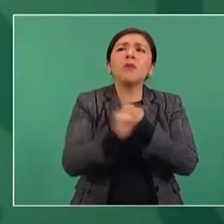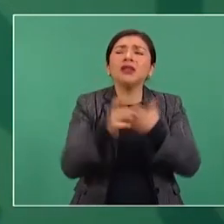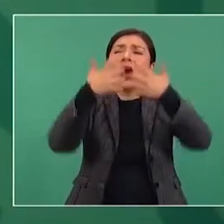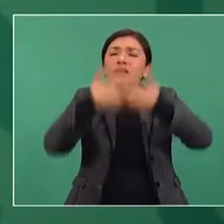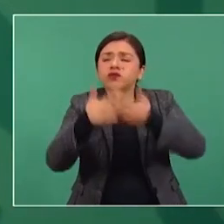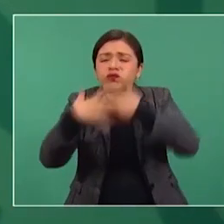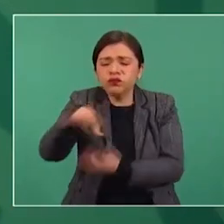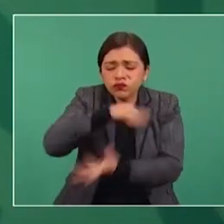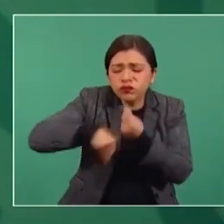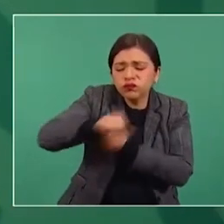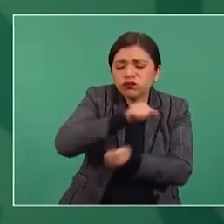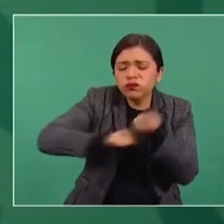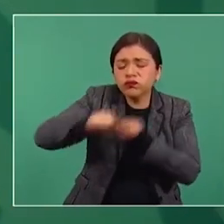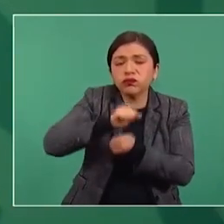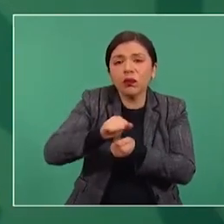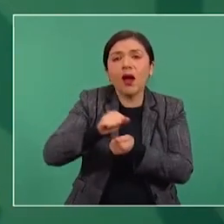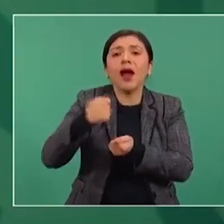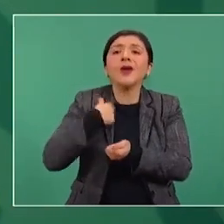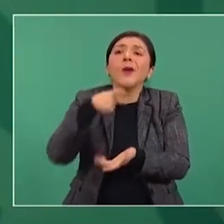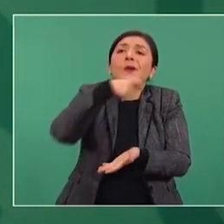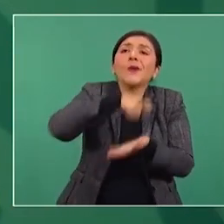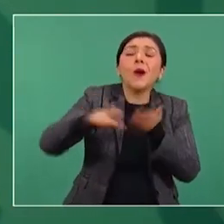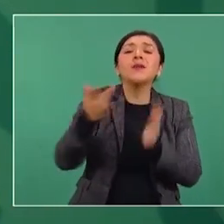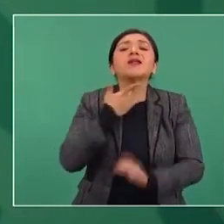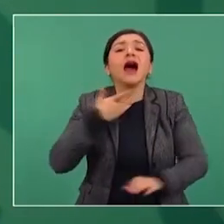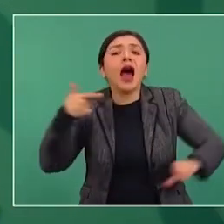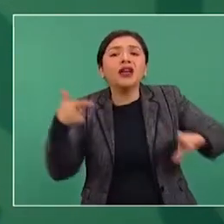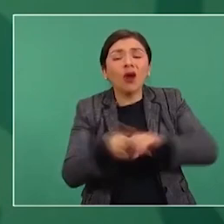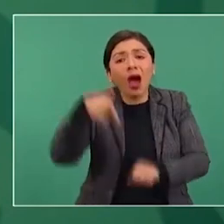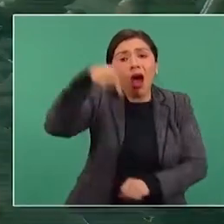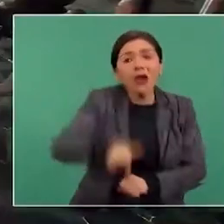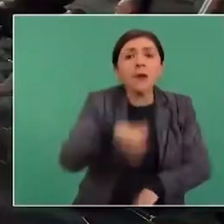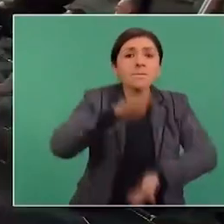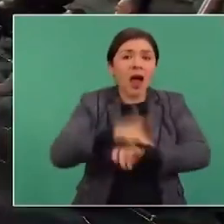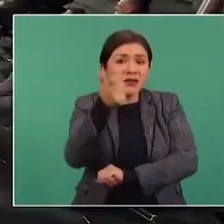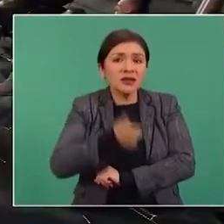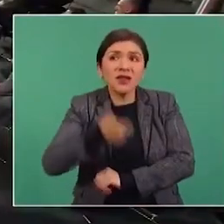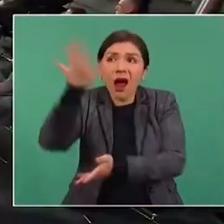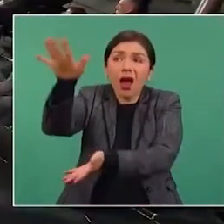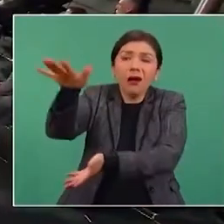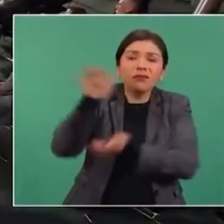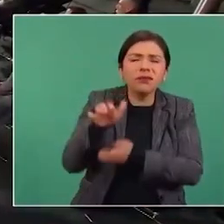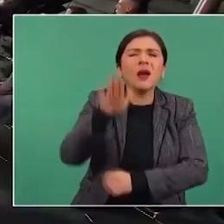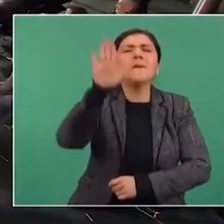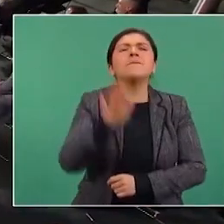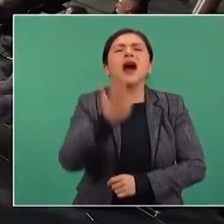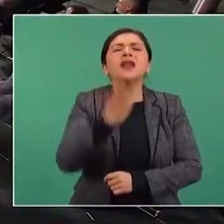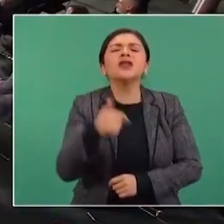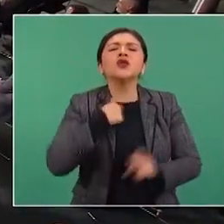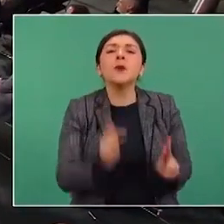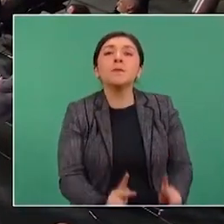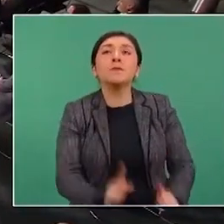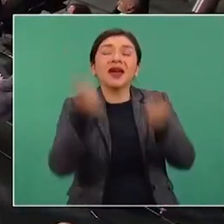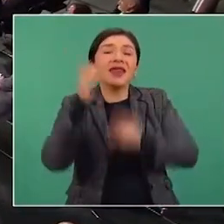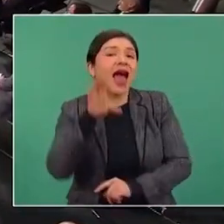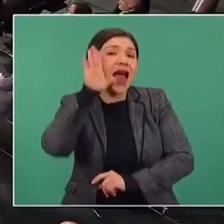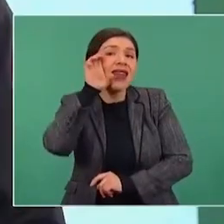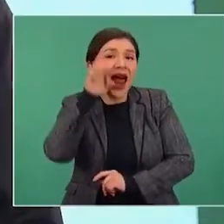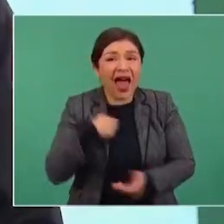comprando combustibles, porque es como vender naranja